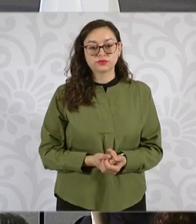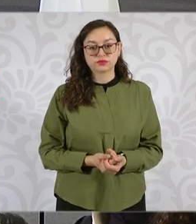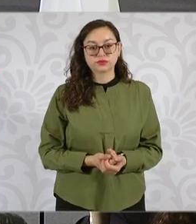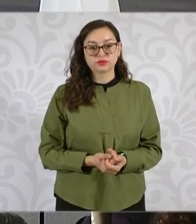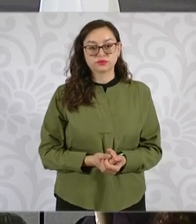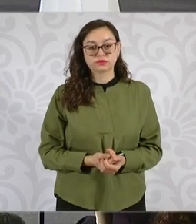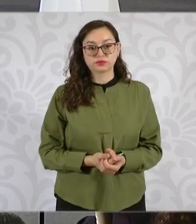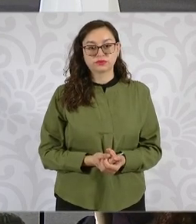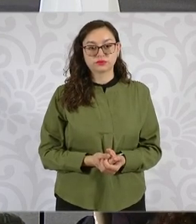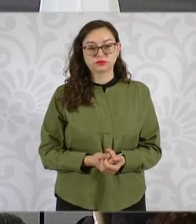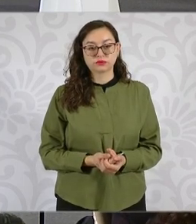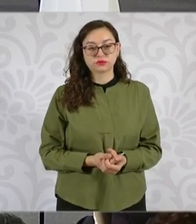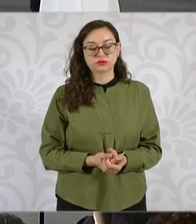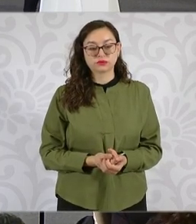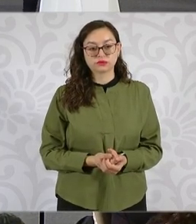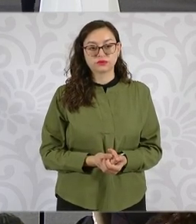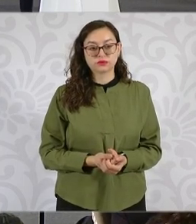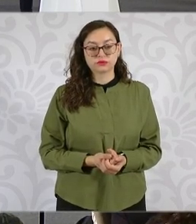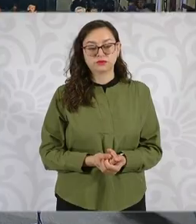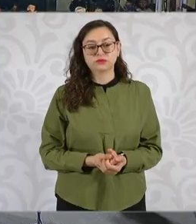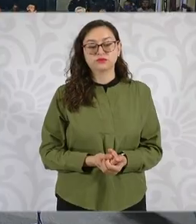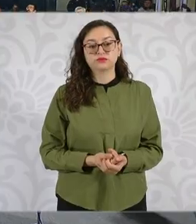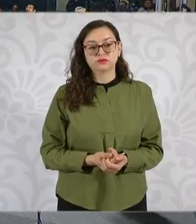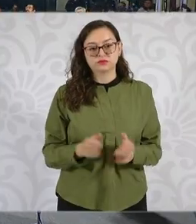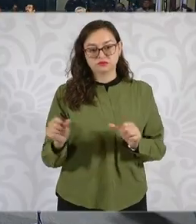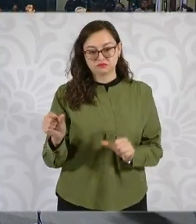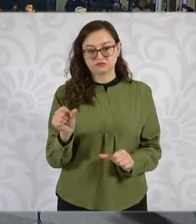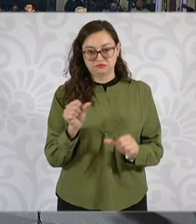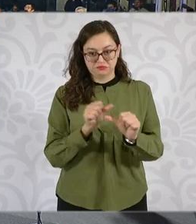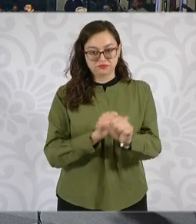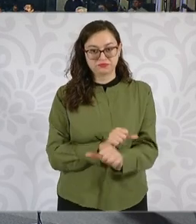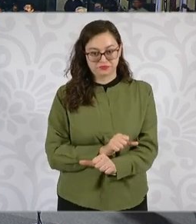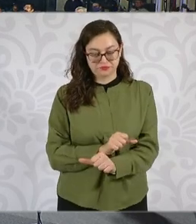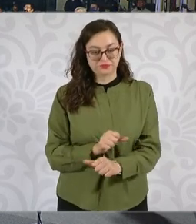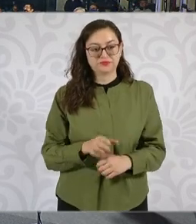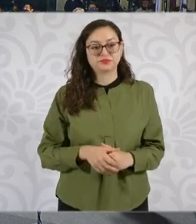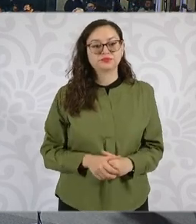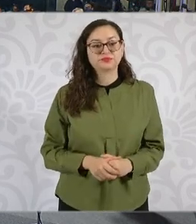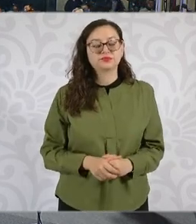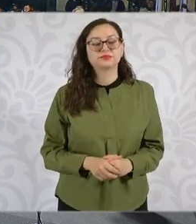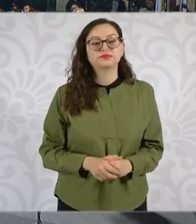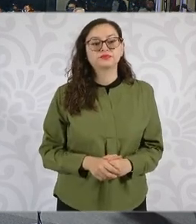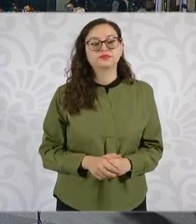Ahora presentaremos por parte del ingeniero Octavio Romero.